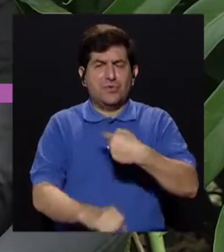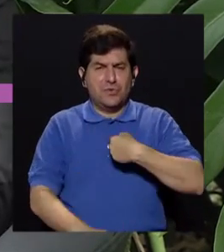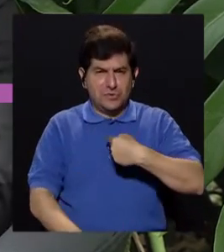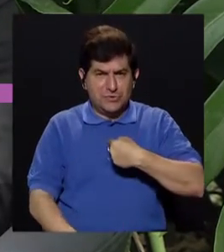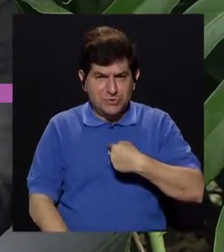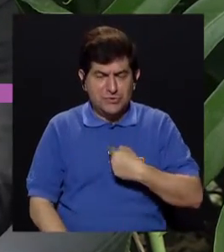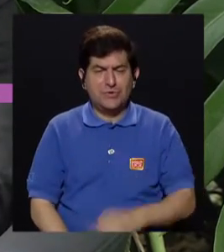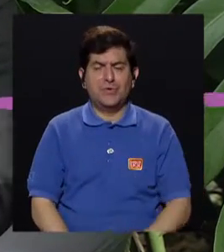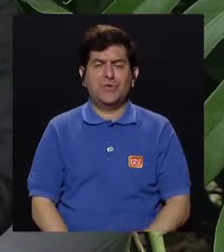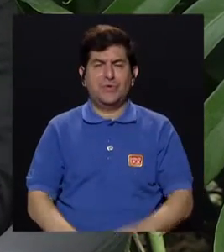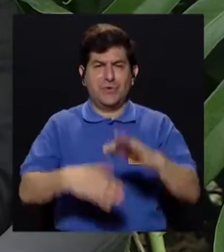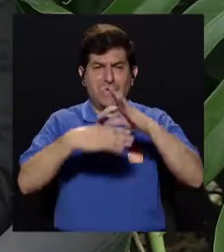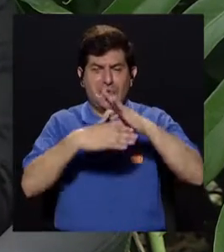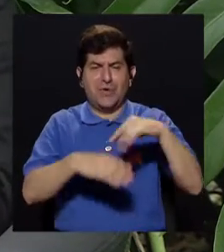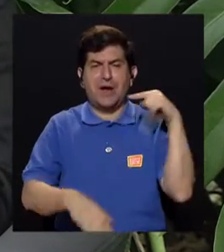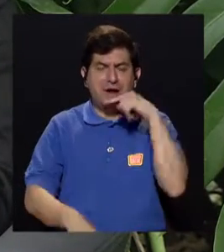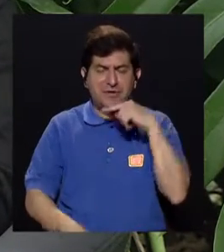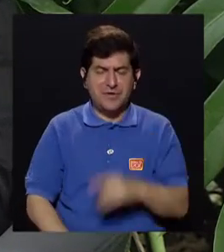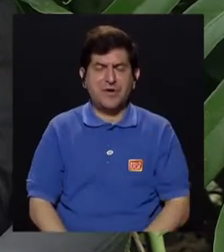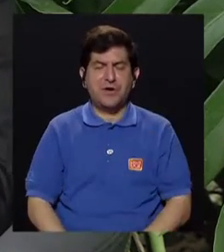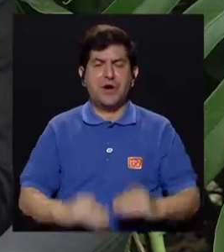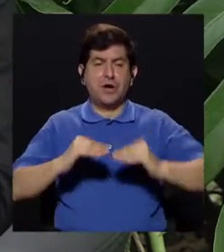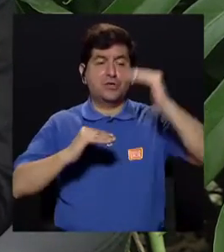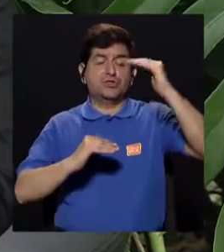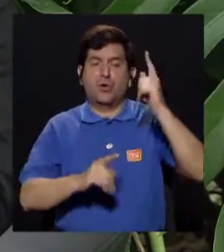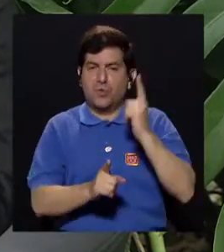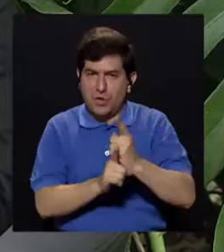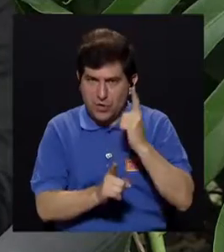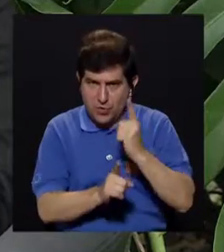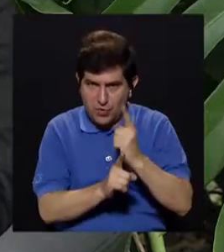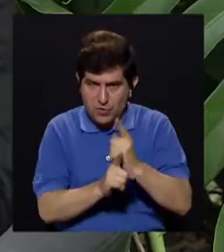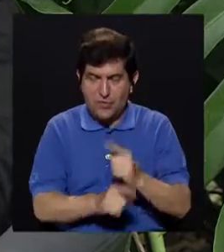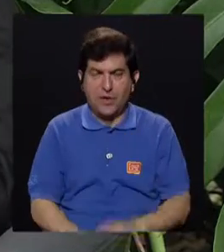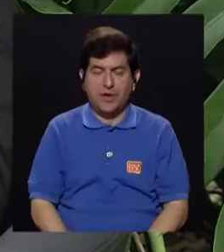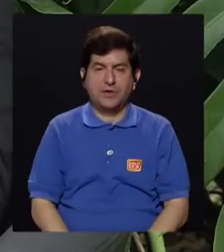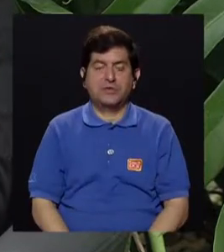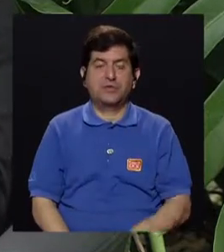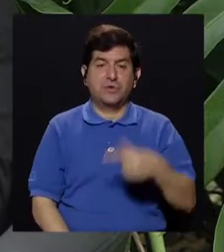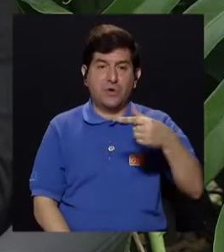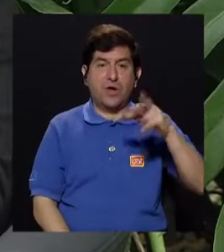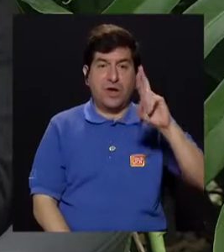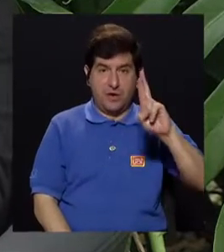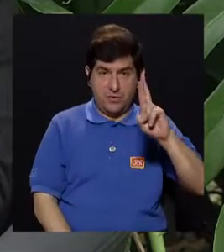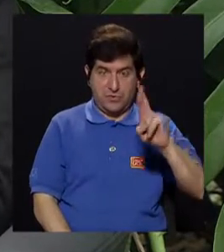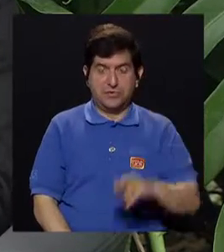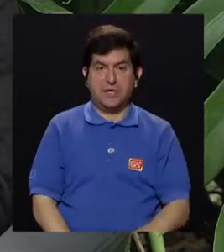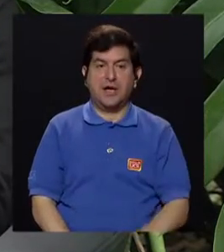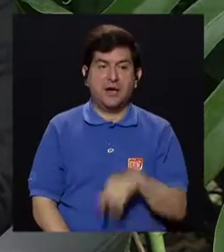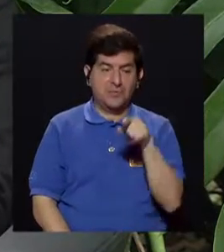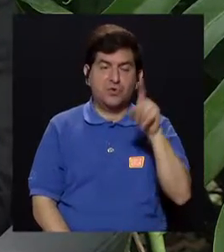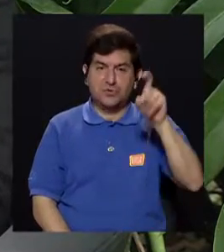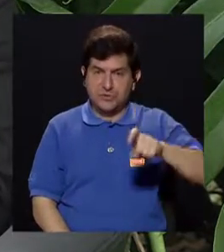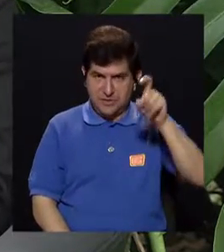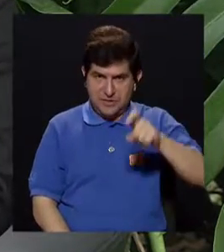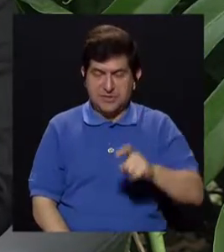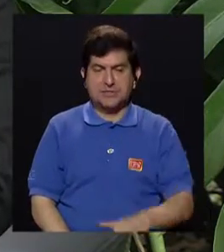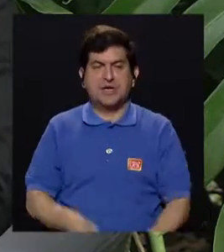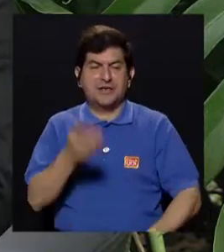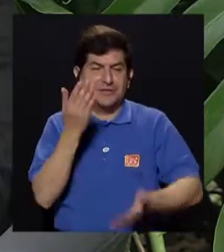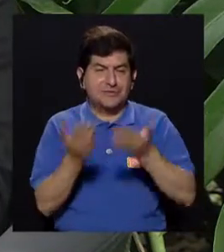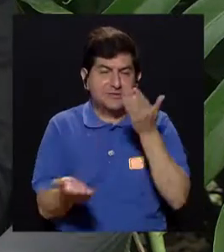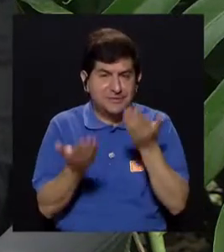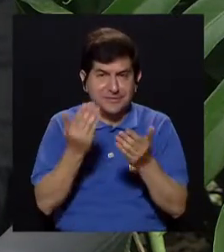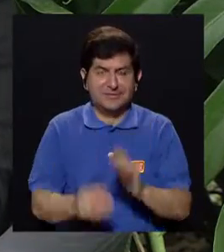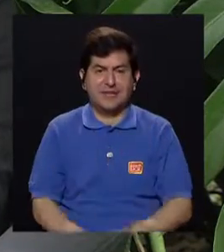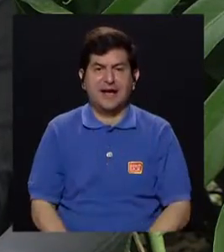roja en cantidades más allá de lo que una persona debe, me refiero a los gramos de proteína por kilogramos de peso que se necesitan,